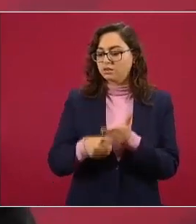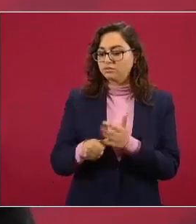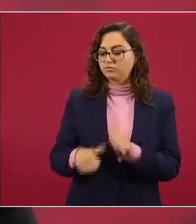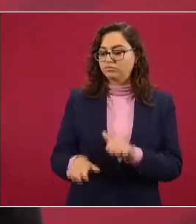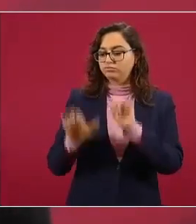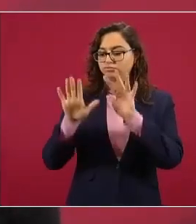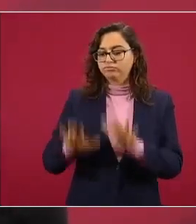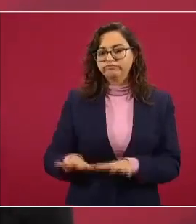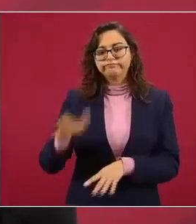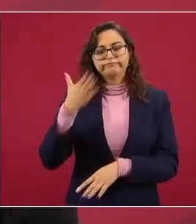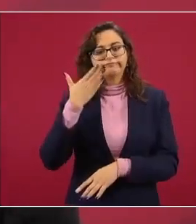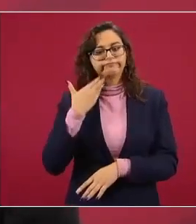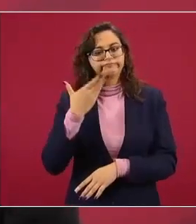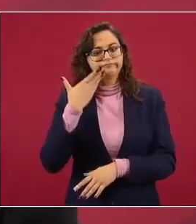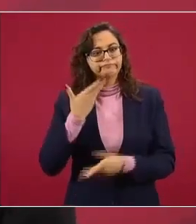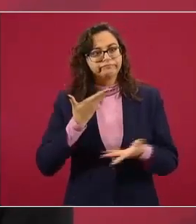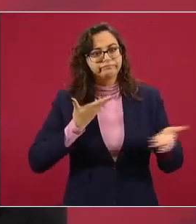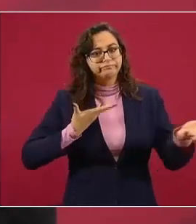los Estados Unidos en México